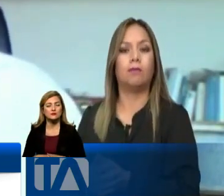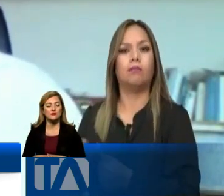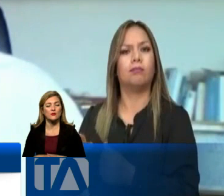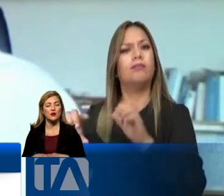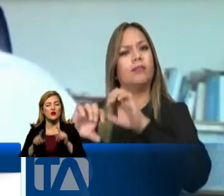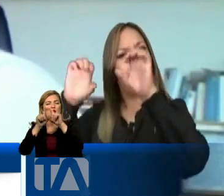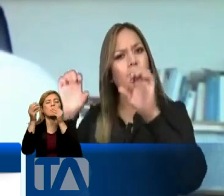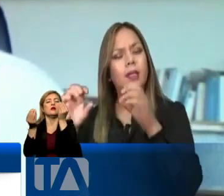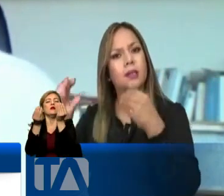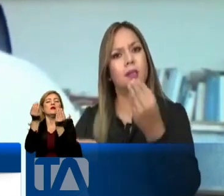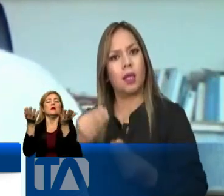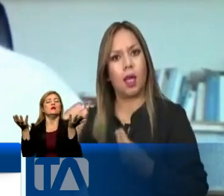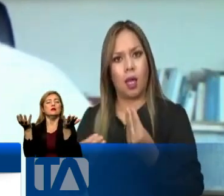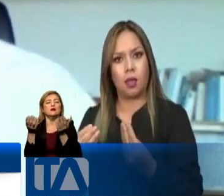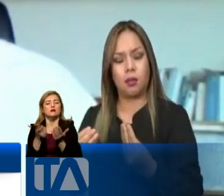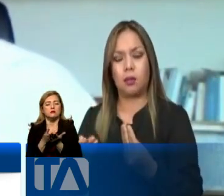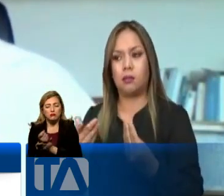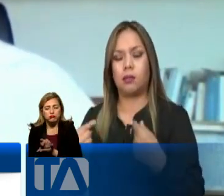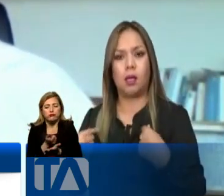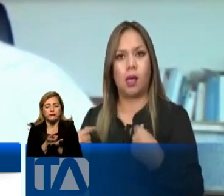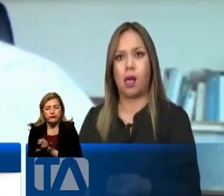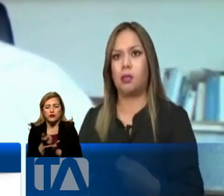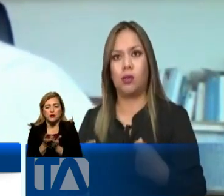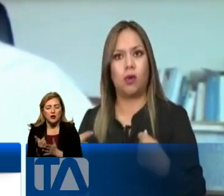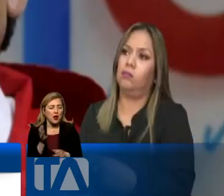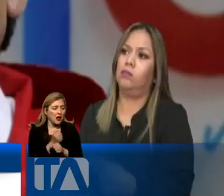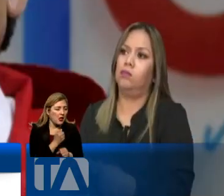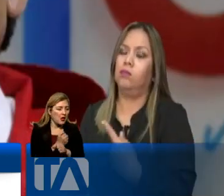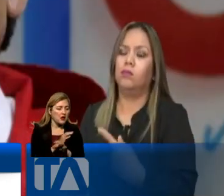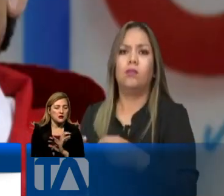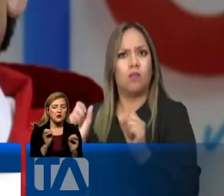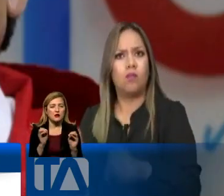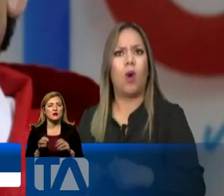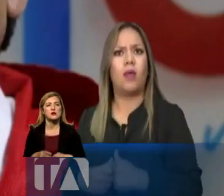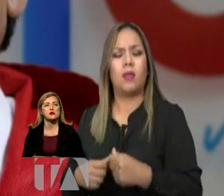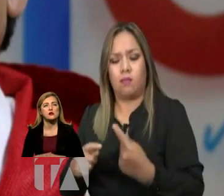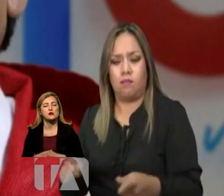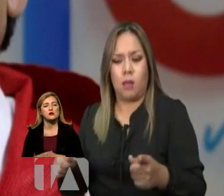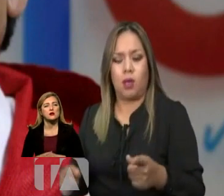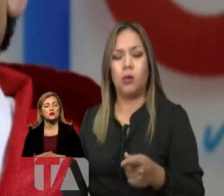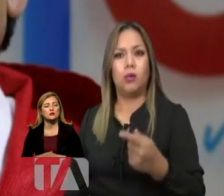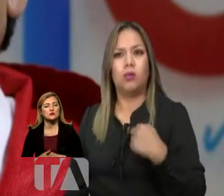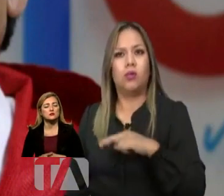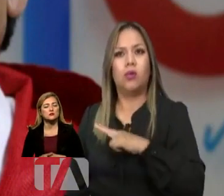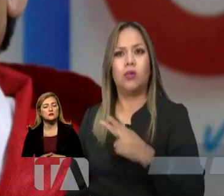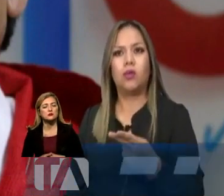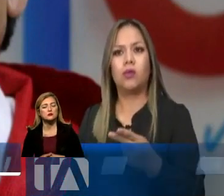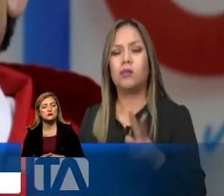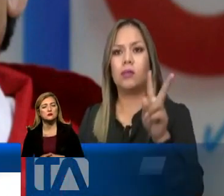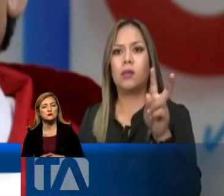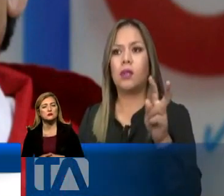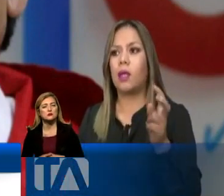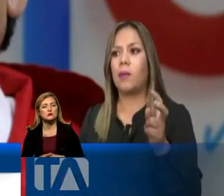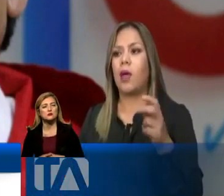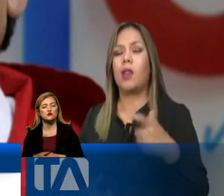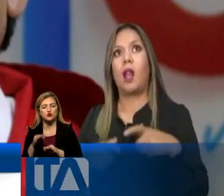que están haciendo es generando gastos al municipio. No es la operación de toda la gran